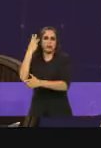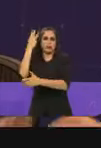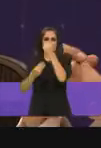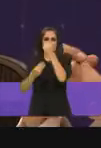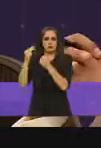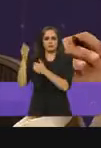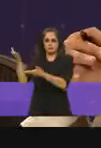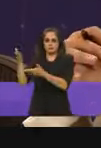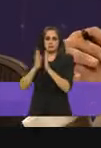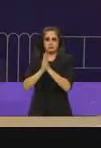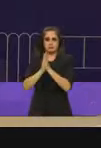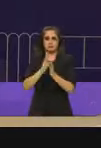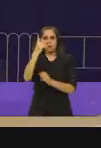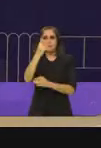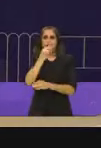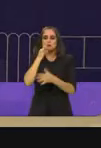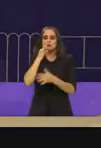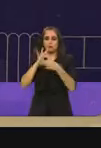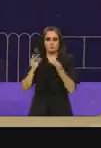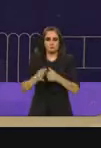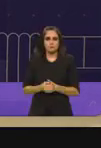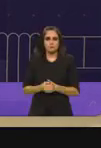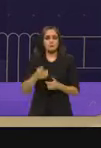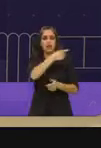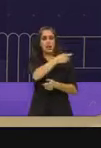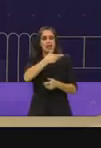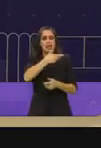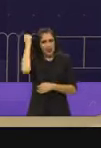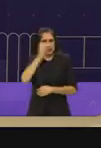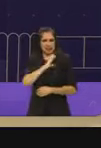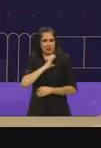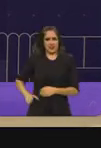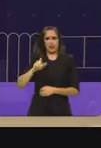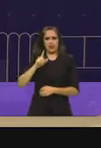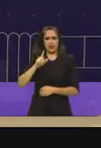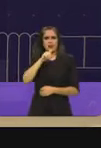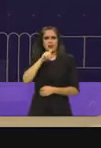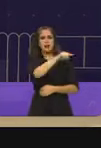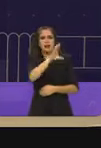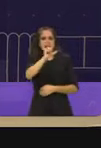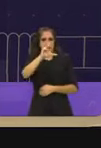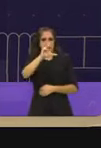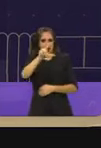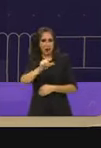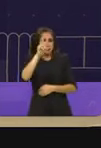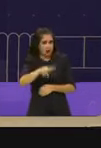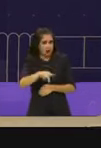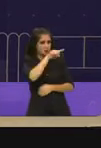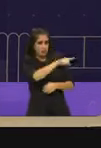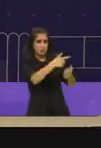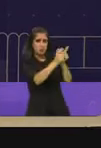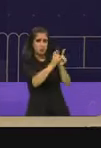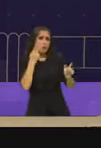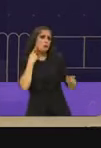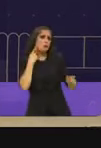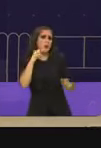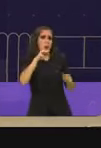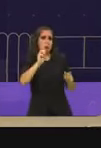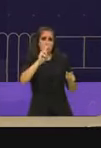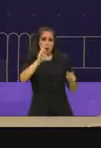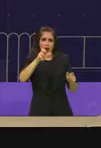candidato, tiene dos minutos. Candidata abrogada, pocas conductas son tan miserables como las que ustedes hacen en Moreno, porque